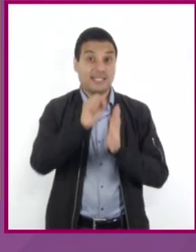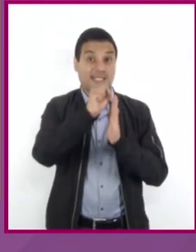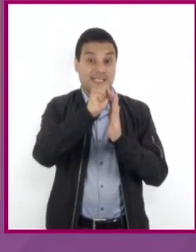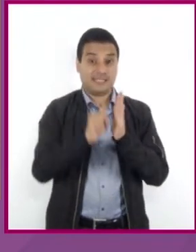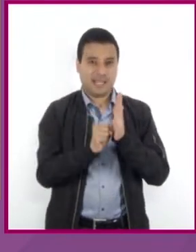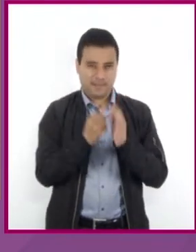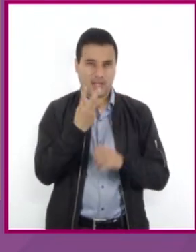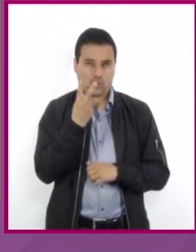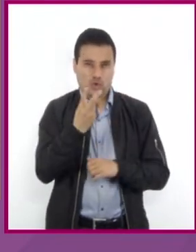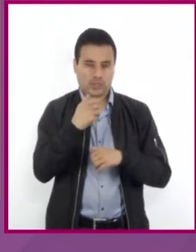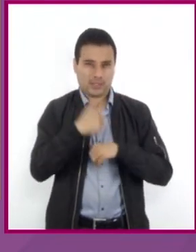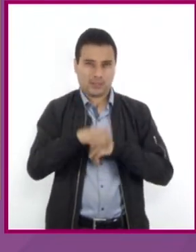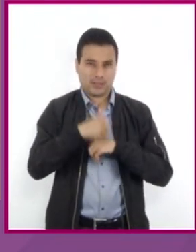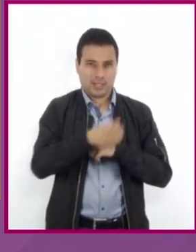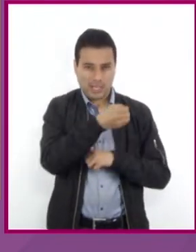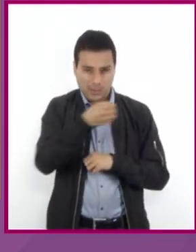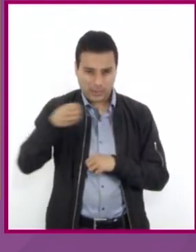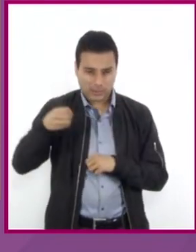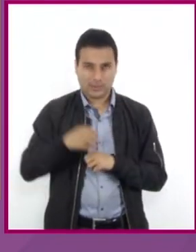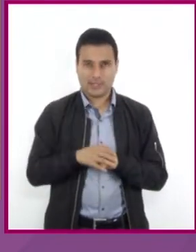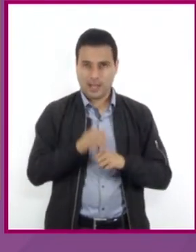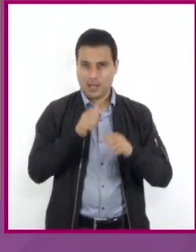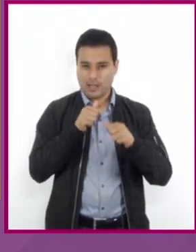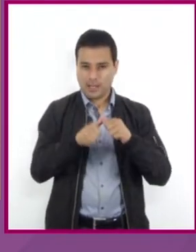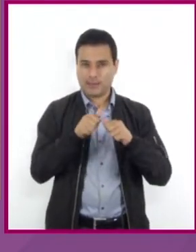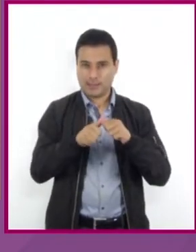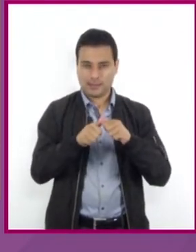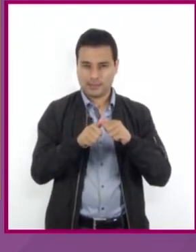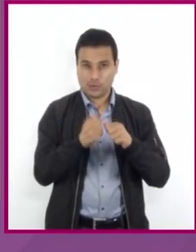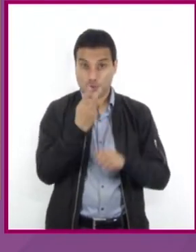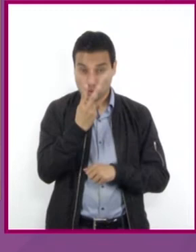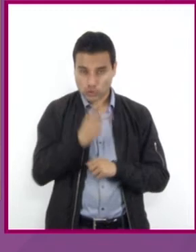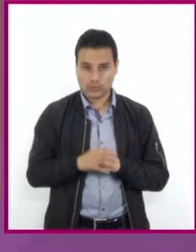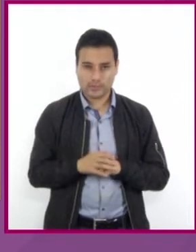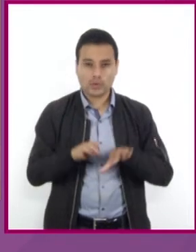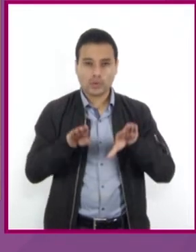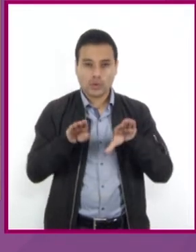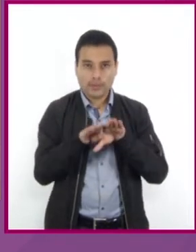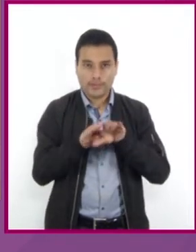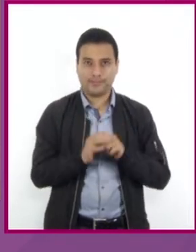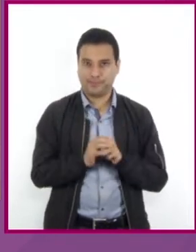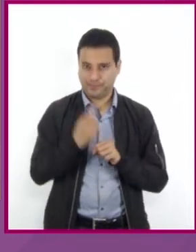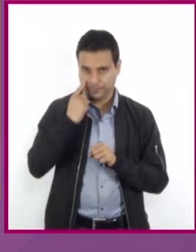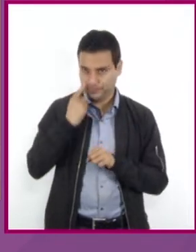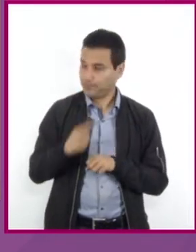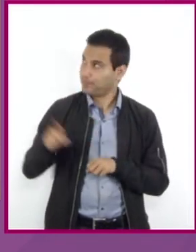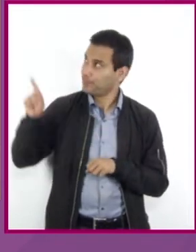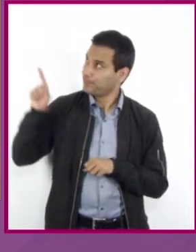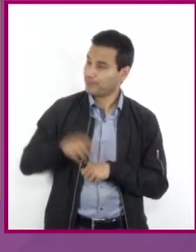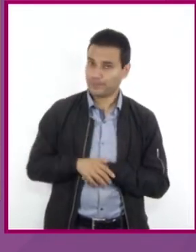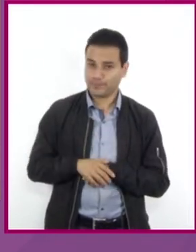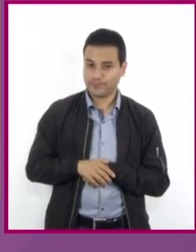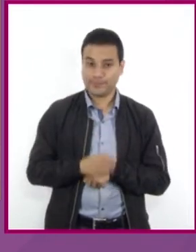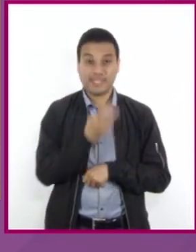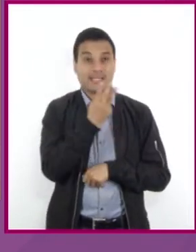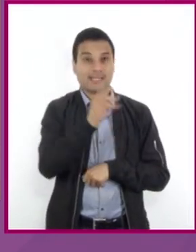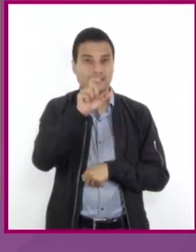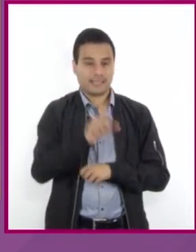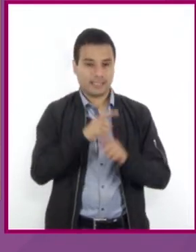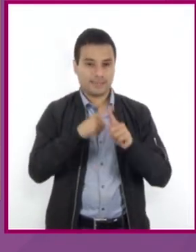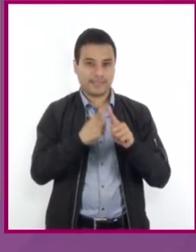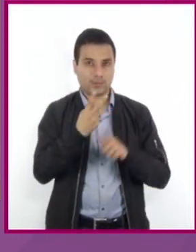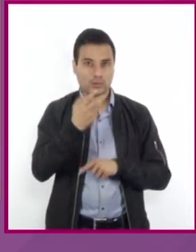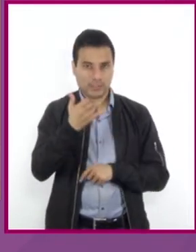ecuaciones con dos incógnitas queda así. 3X más 2Y igual a 1,640.